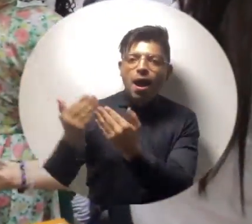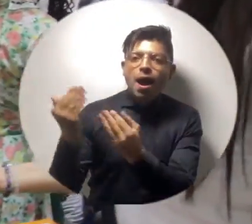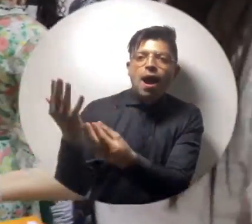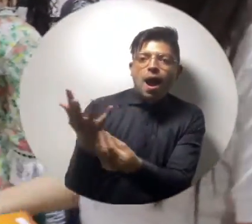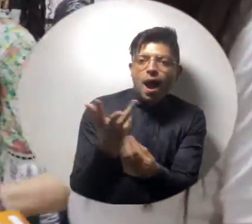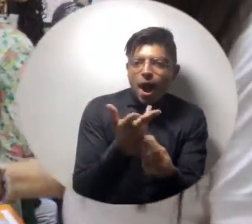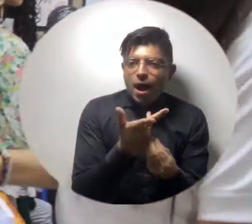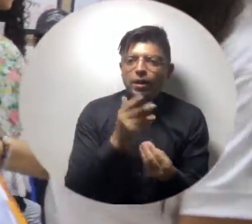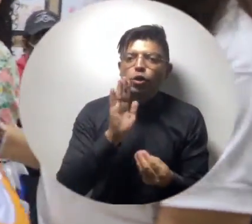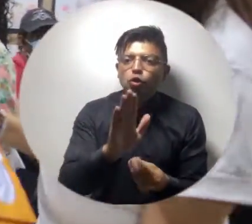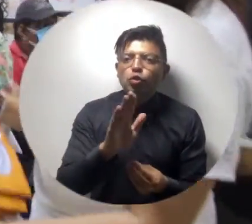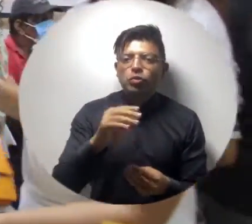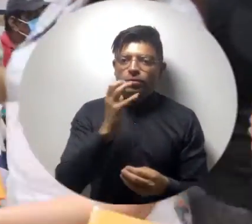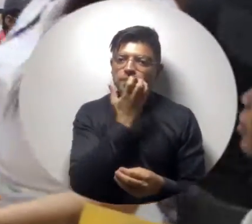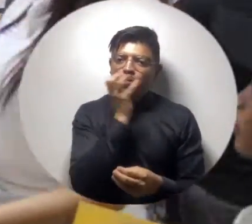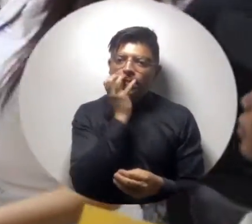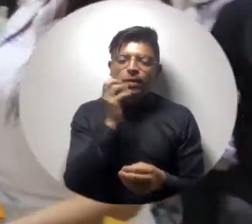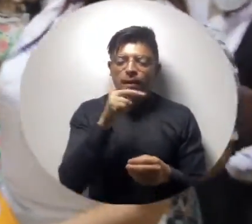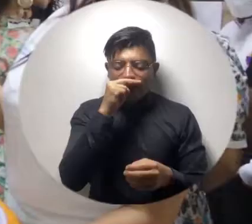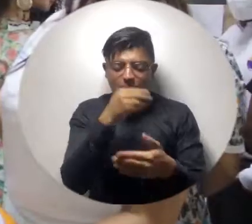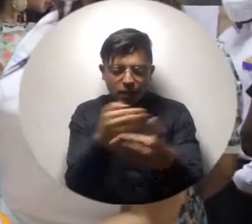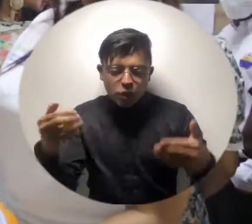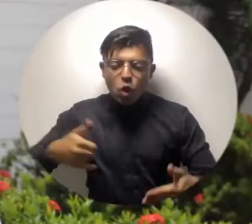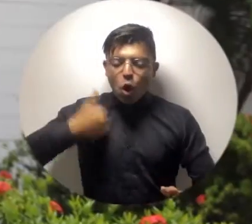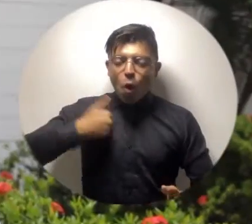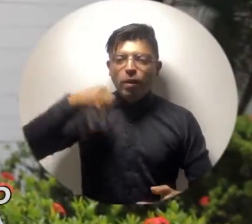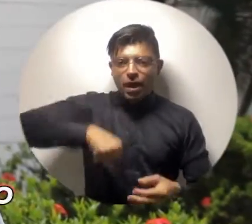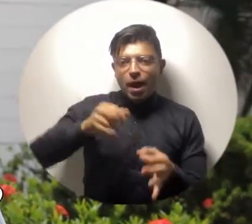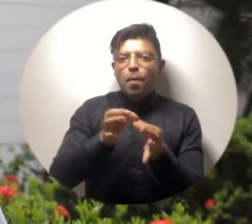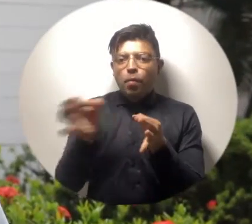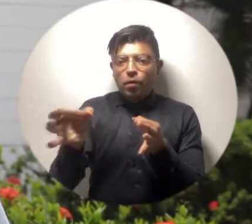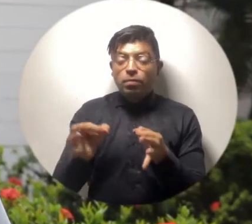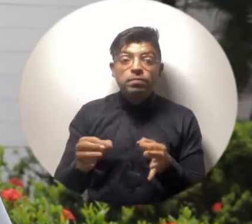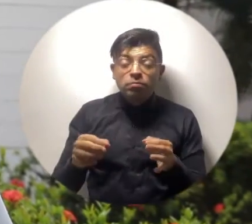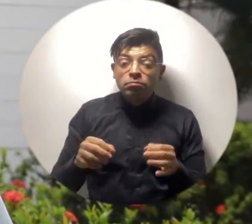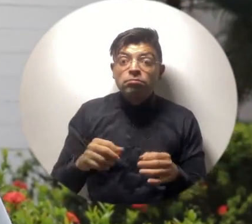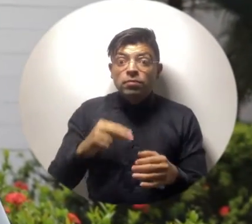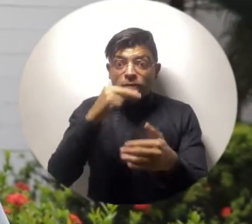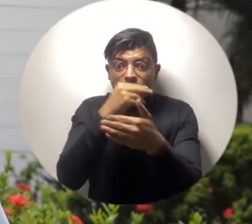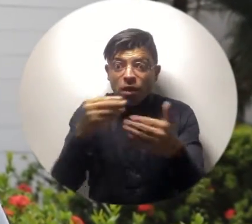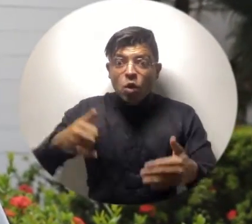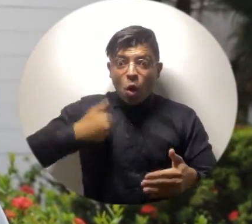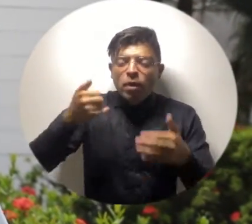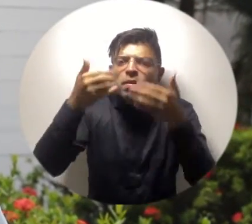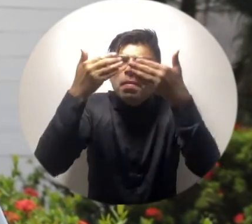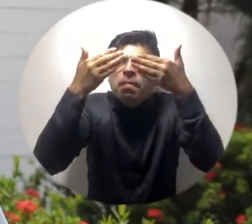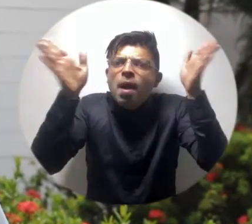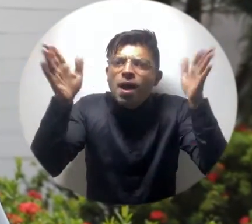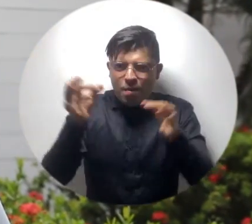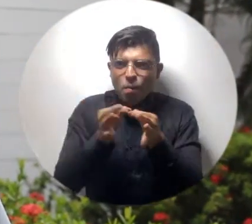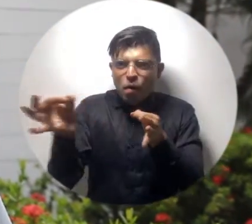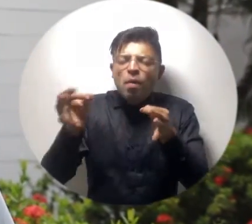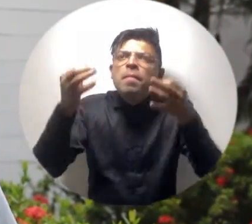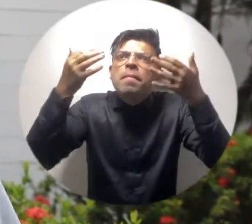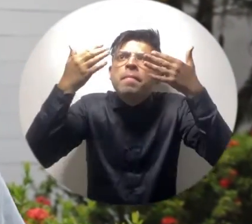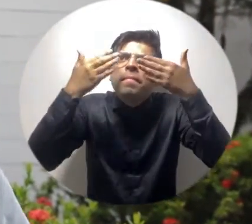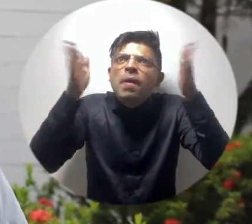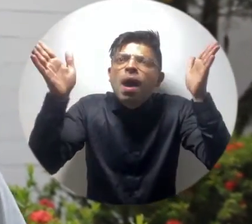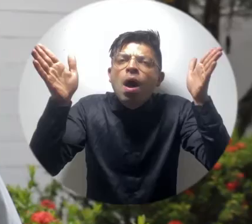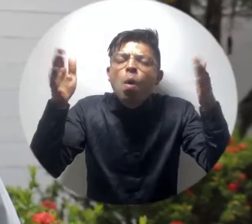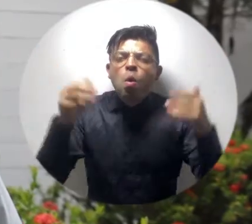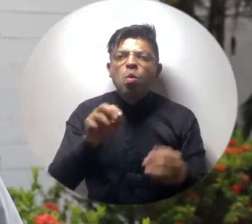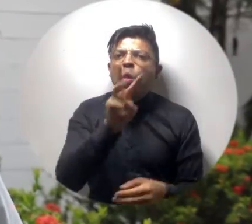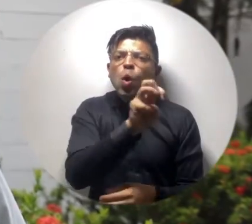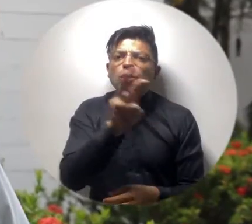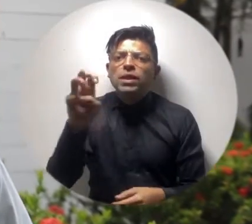Márquez de los niños y jóvenes de Aracataca. Encontramos una gran receptividad dentro de la población cataquera, de hecho fueron 88